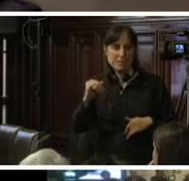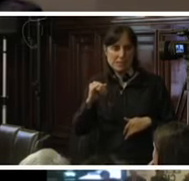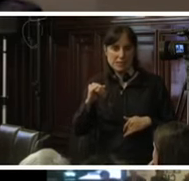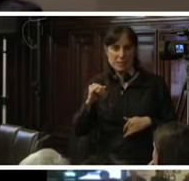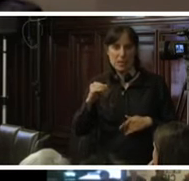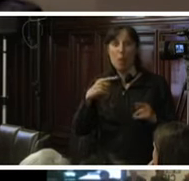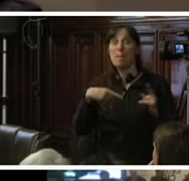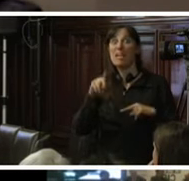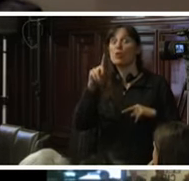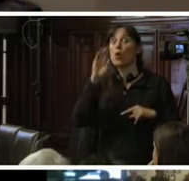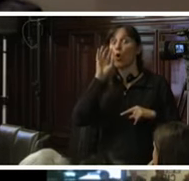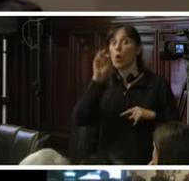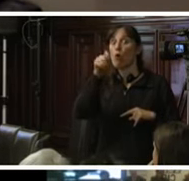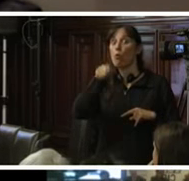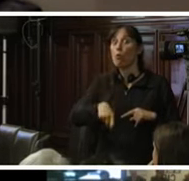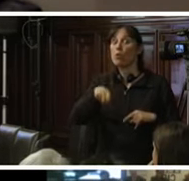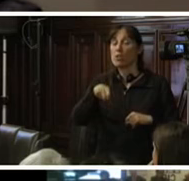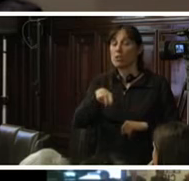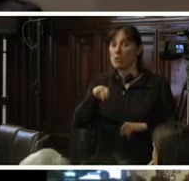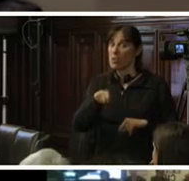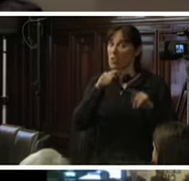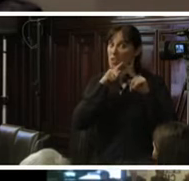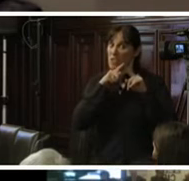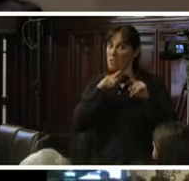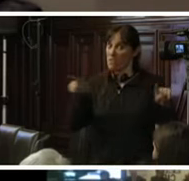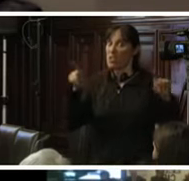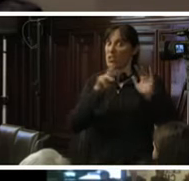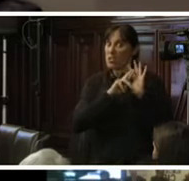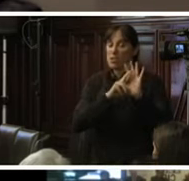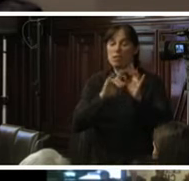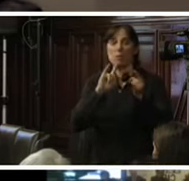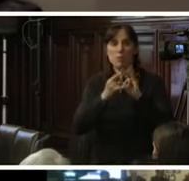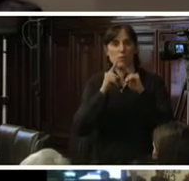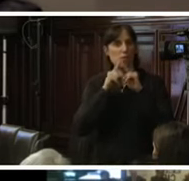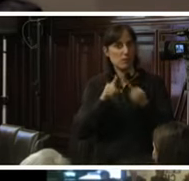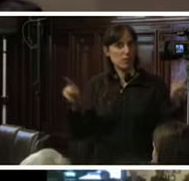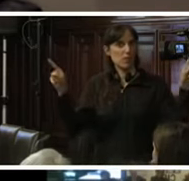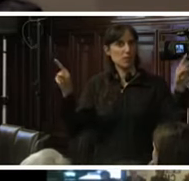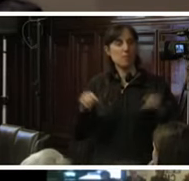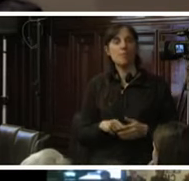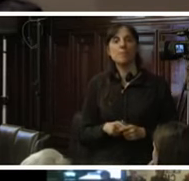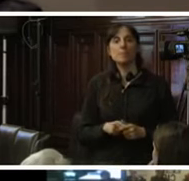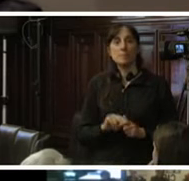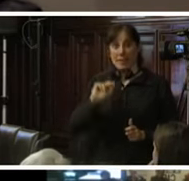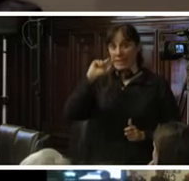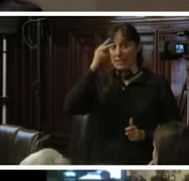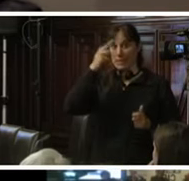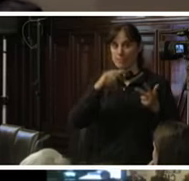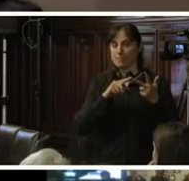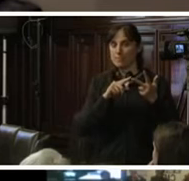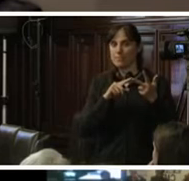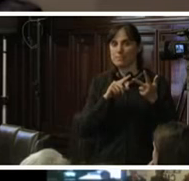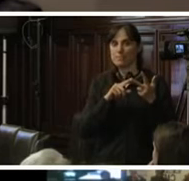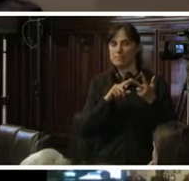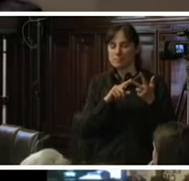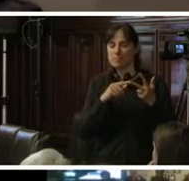Pero jurídicamente es otra representación parlamentaria. Y en tercer lugar, para